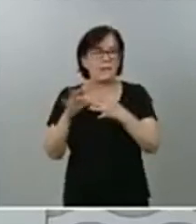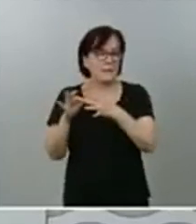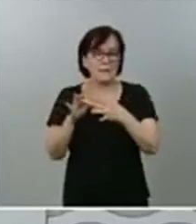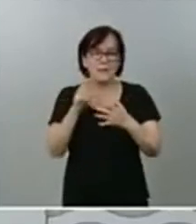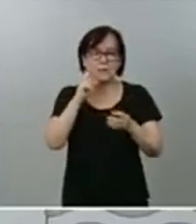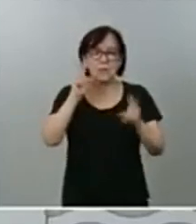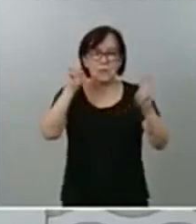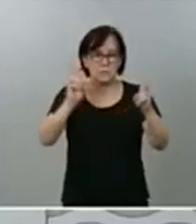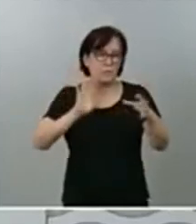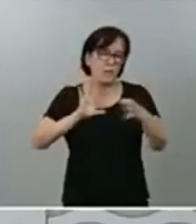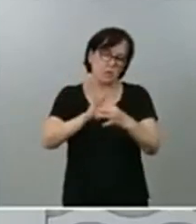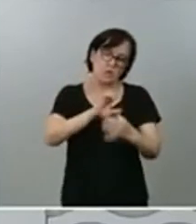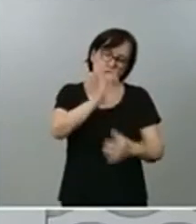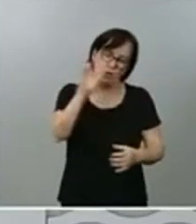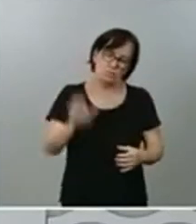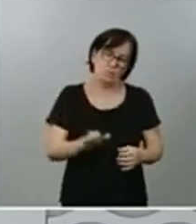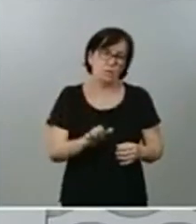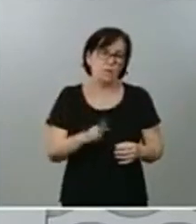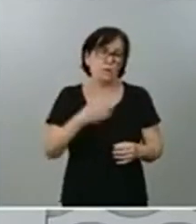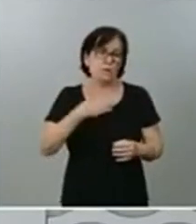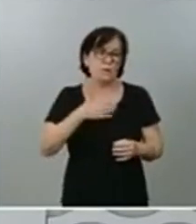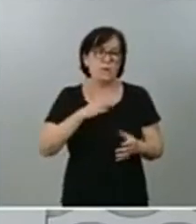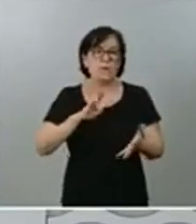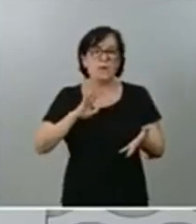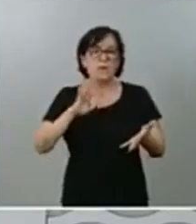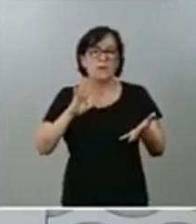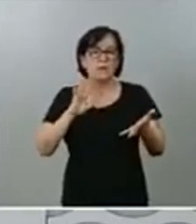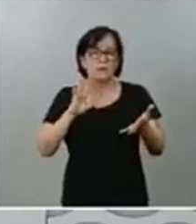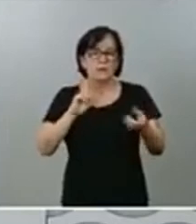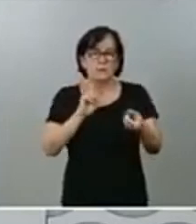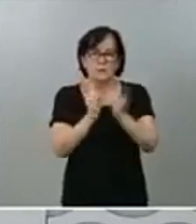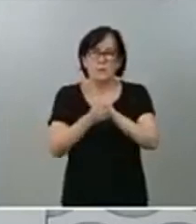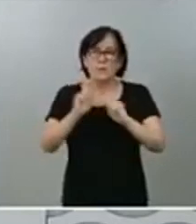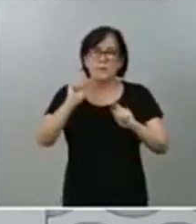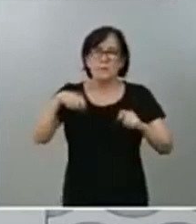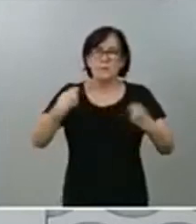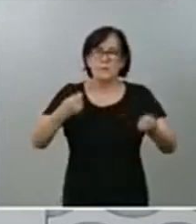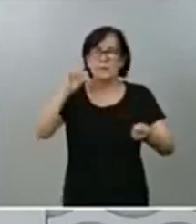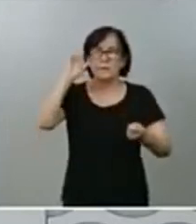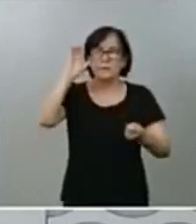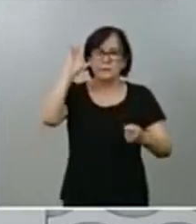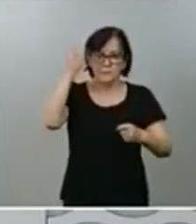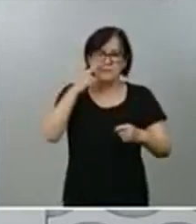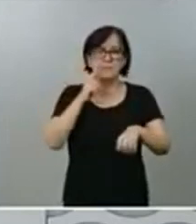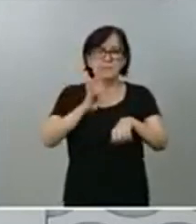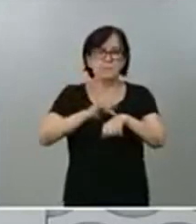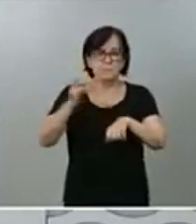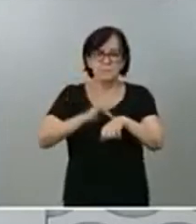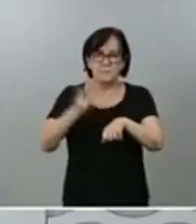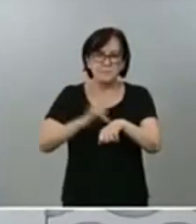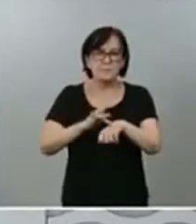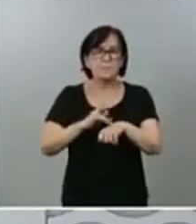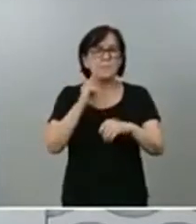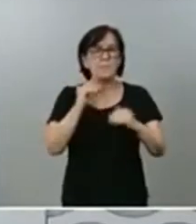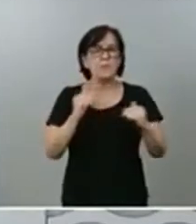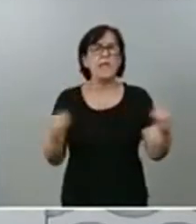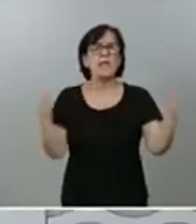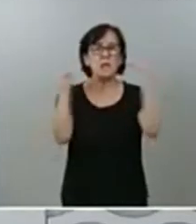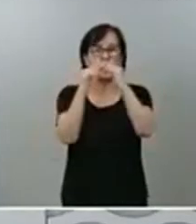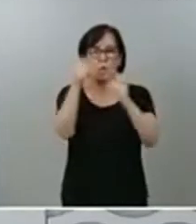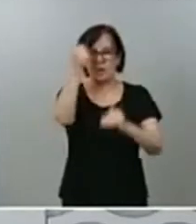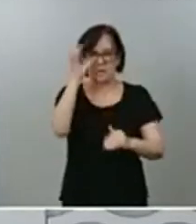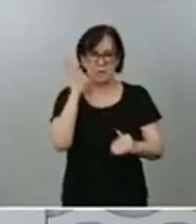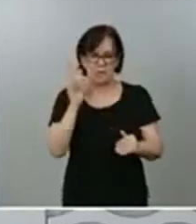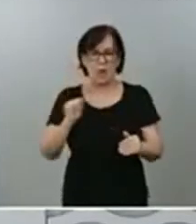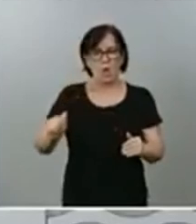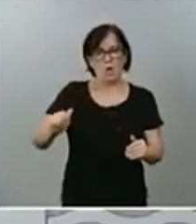Unión Europea en relación con el cambio climático, la agenda digital, la igualdad de género, las oportunidades